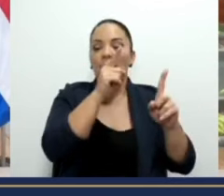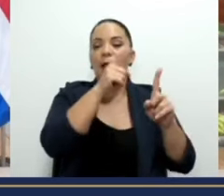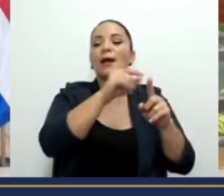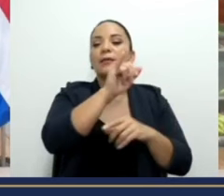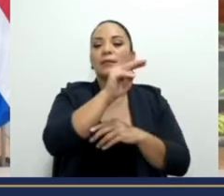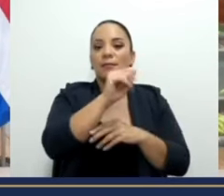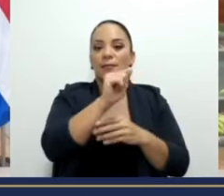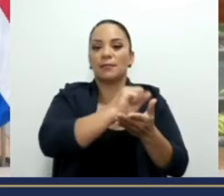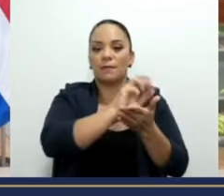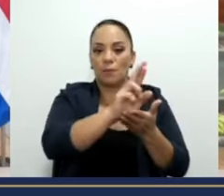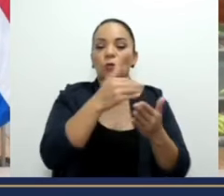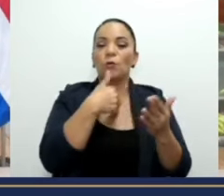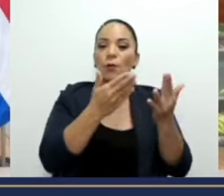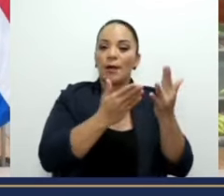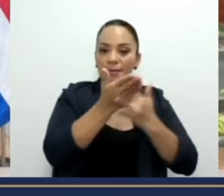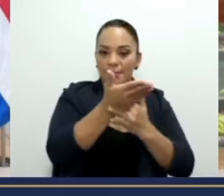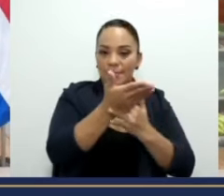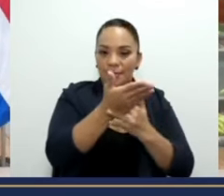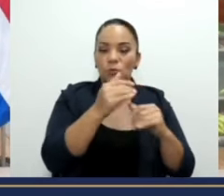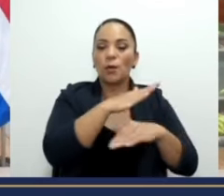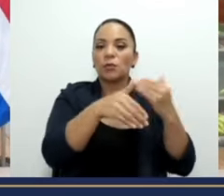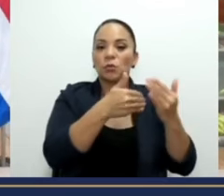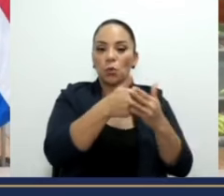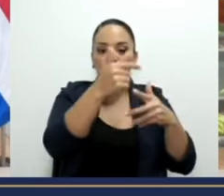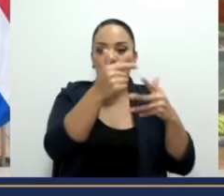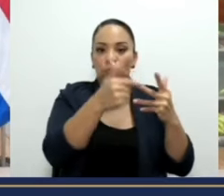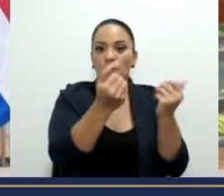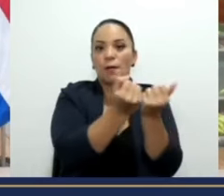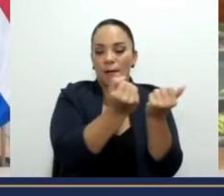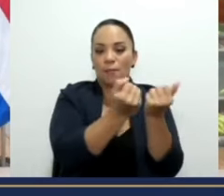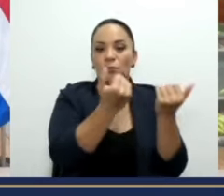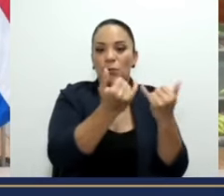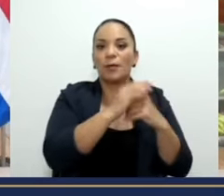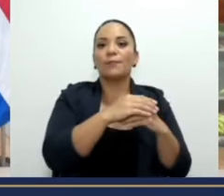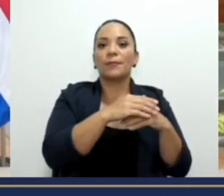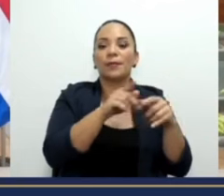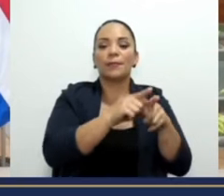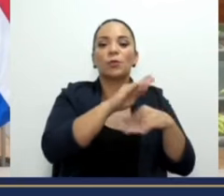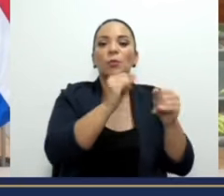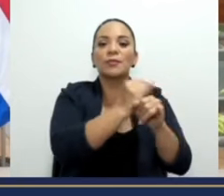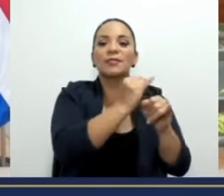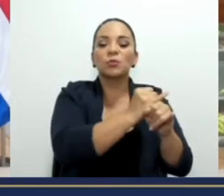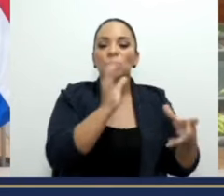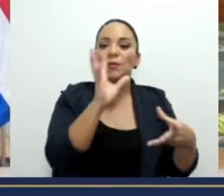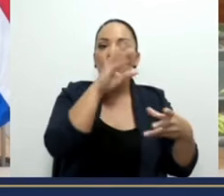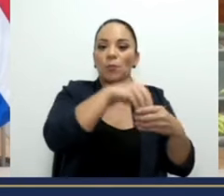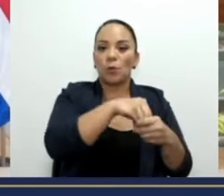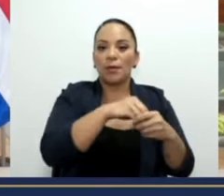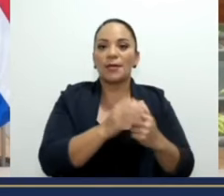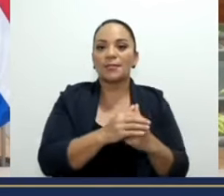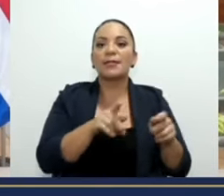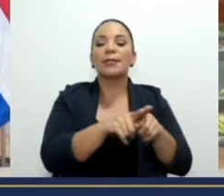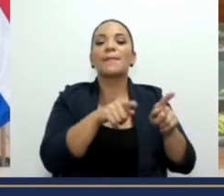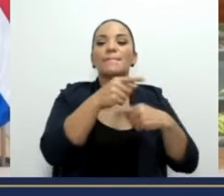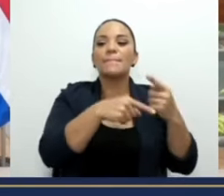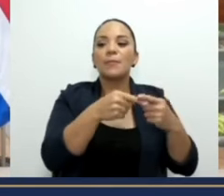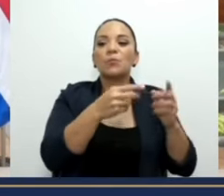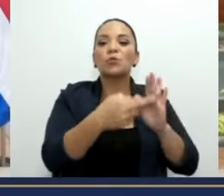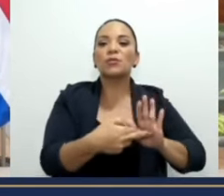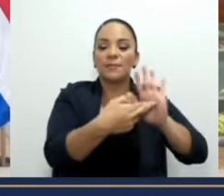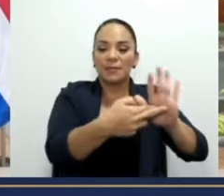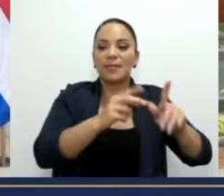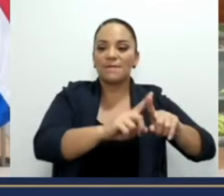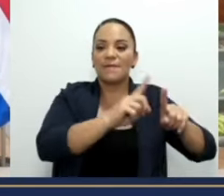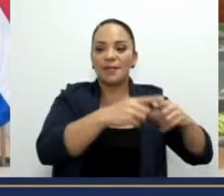puedan tener acceso a todos estos cupos que estamos hablando y a todas las instituciones que van a estar involucradas. Y también vamos a tener representantes de